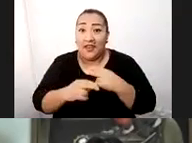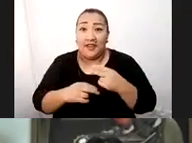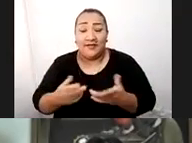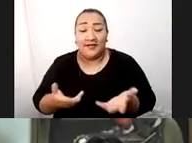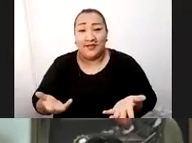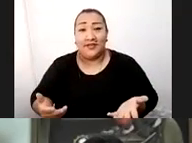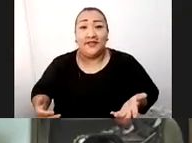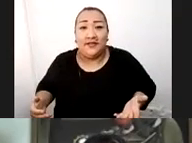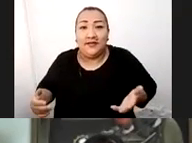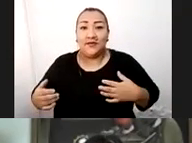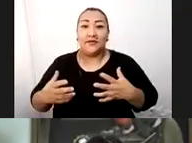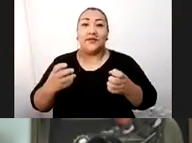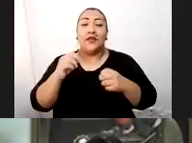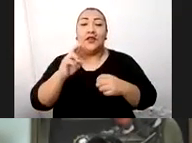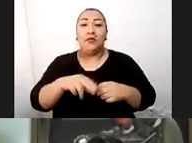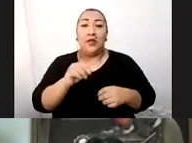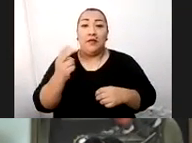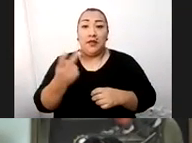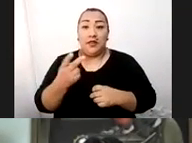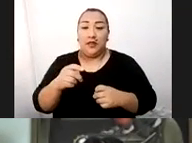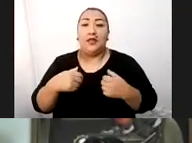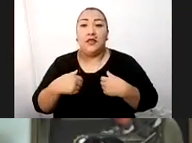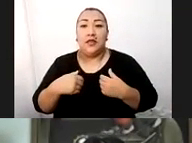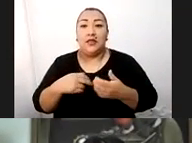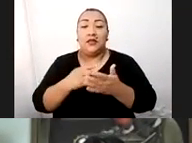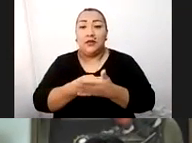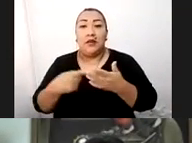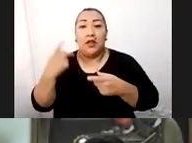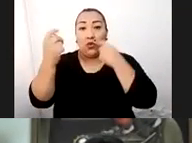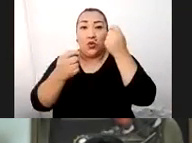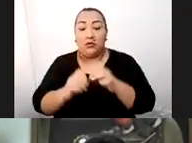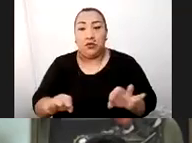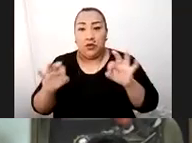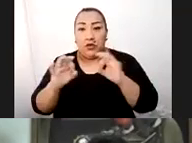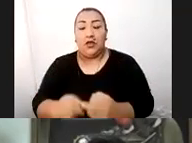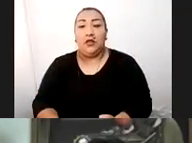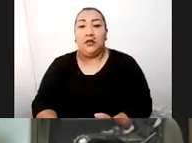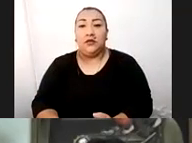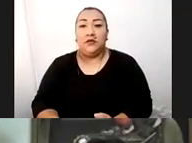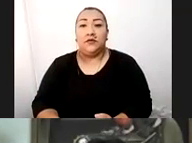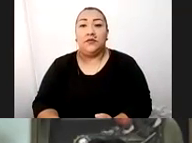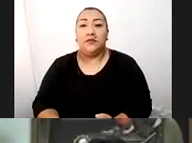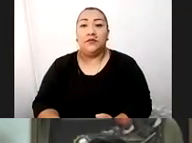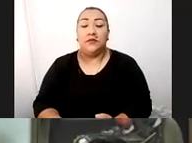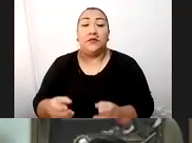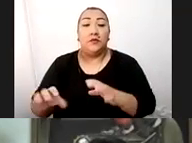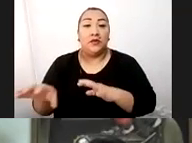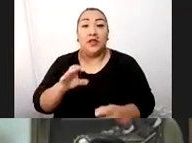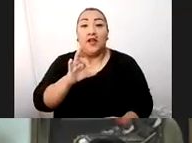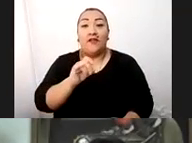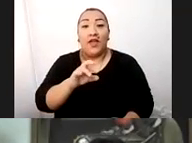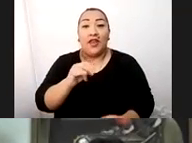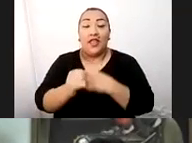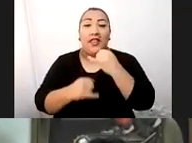asumido el reto de que en 2022 tendremos la semana de turismo en julio y vamos a organizar la primera feria internacional de turismo.